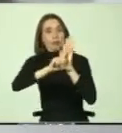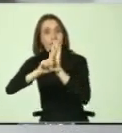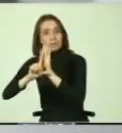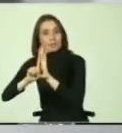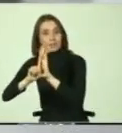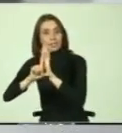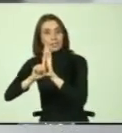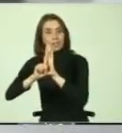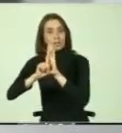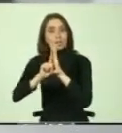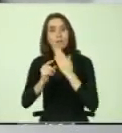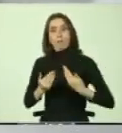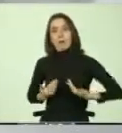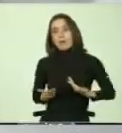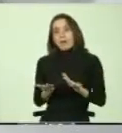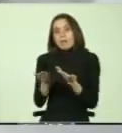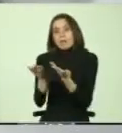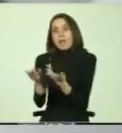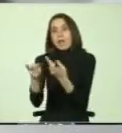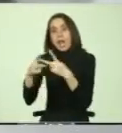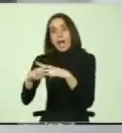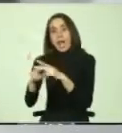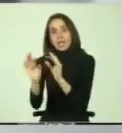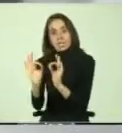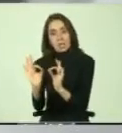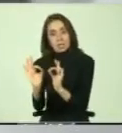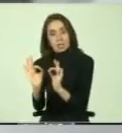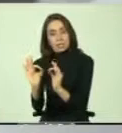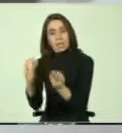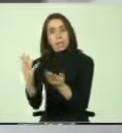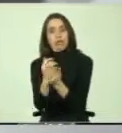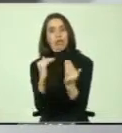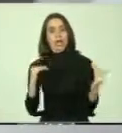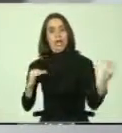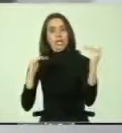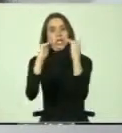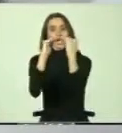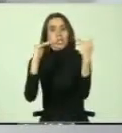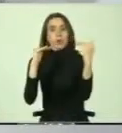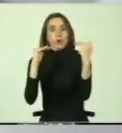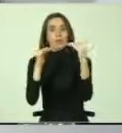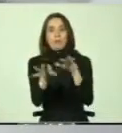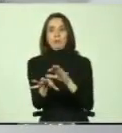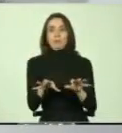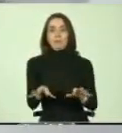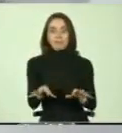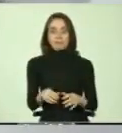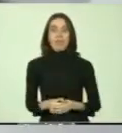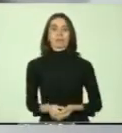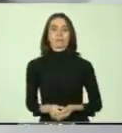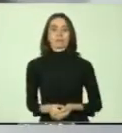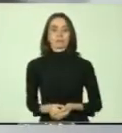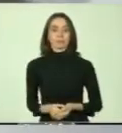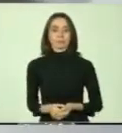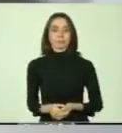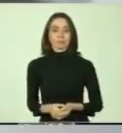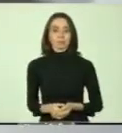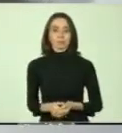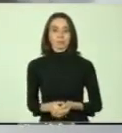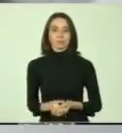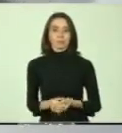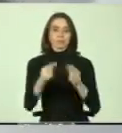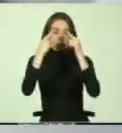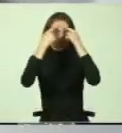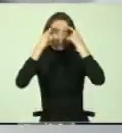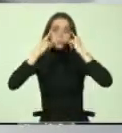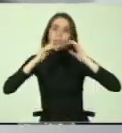de entregarle las herramientas suficientes para alcanzar un plano de igualdad material. En este sentido, un